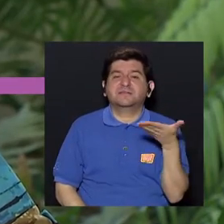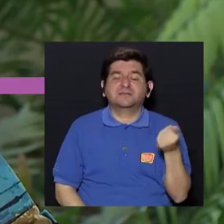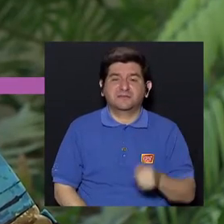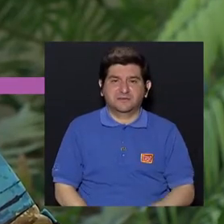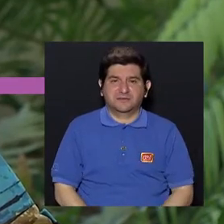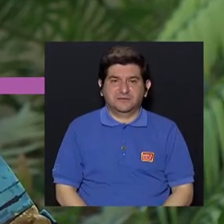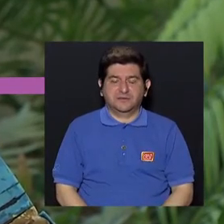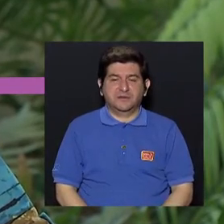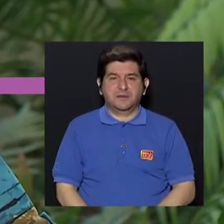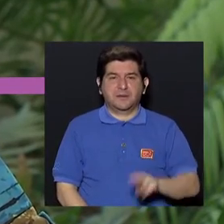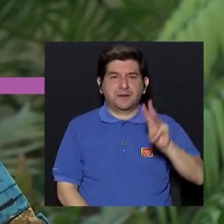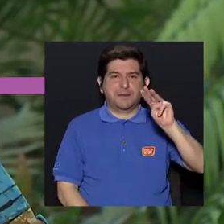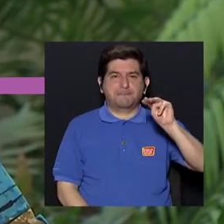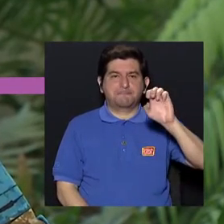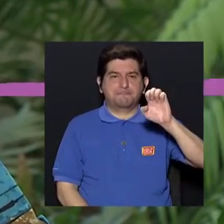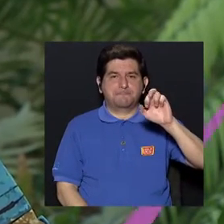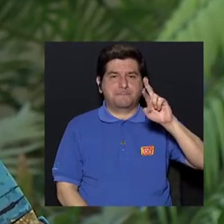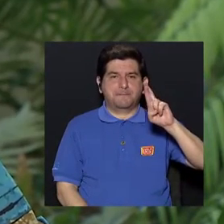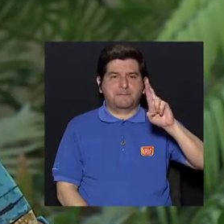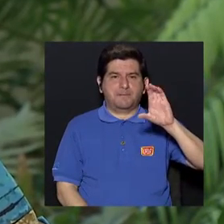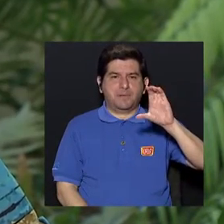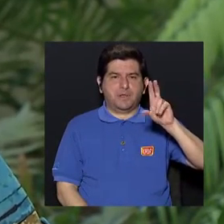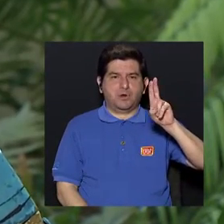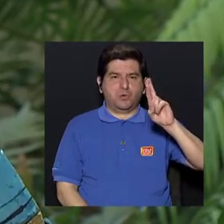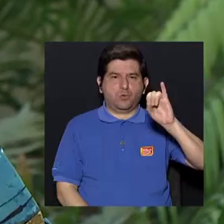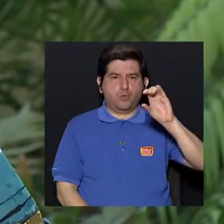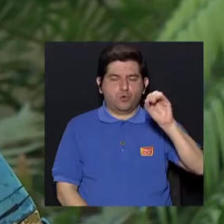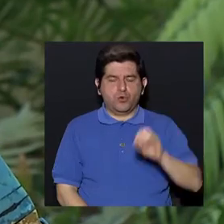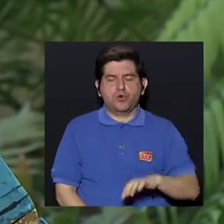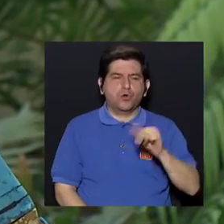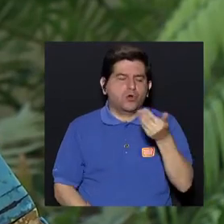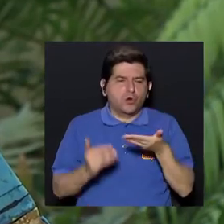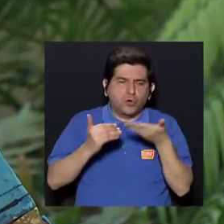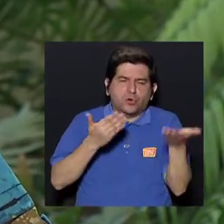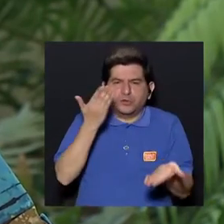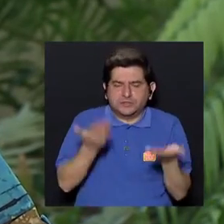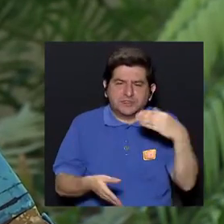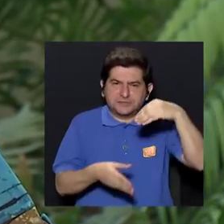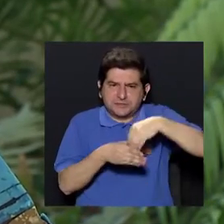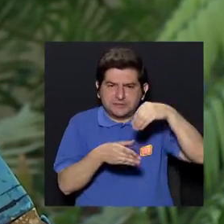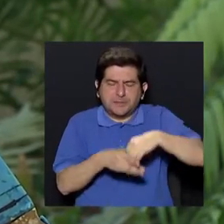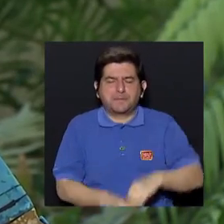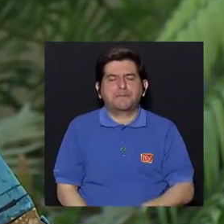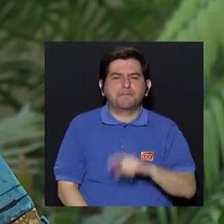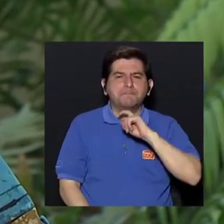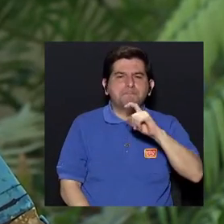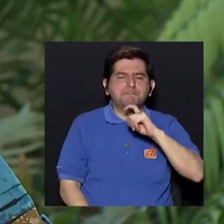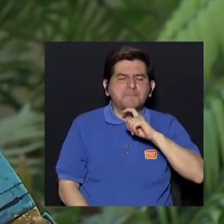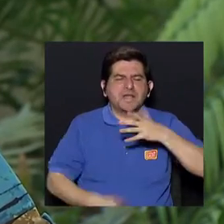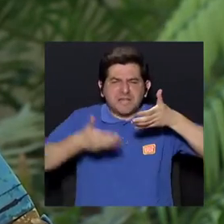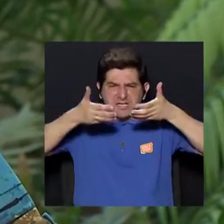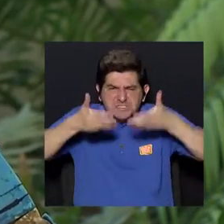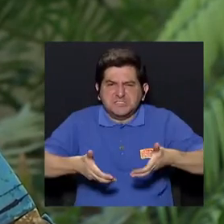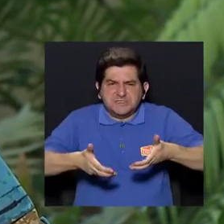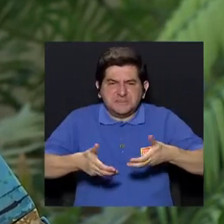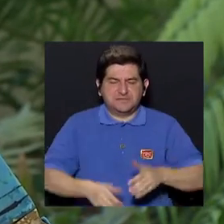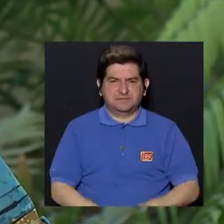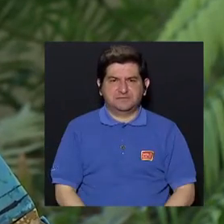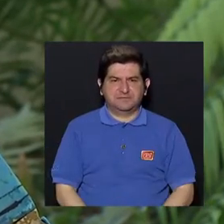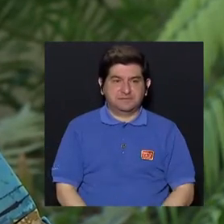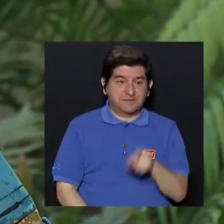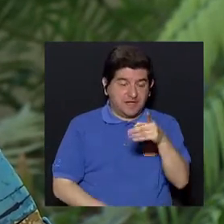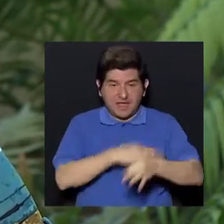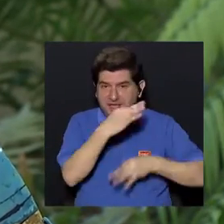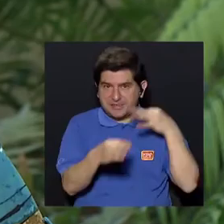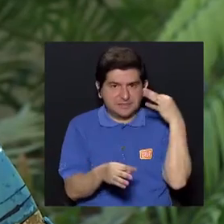el mercurio, por ejemplo, y vamos a hablar ahora de quizá otros artículos que contienen metal pesado, ¿verdad? Los metales pesados